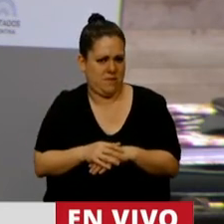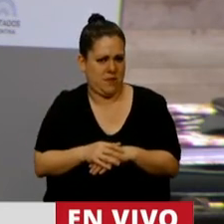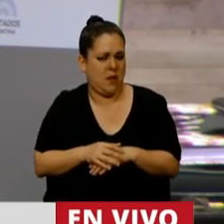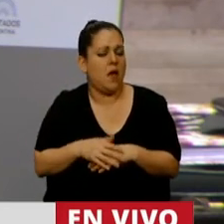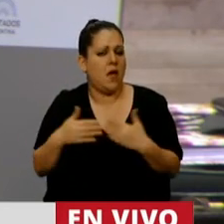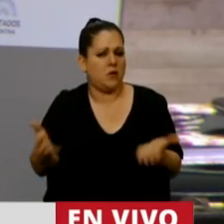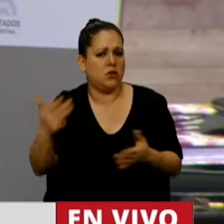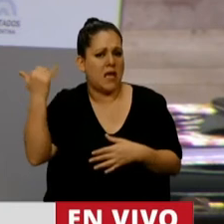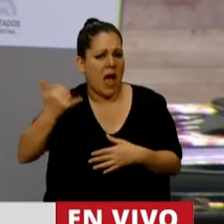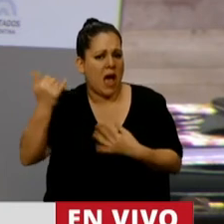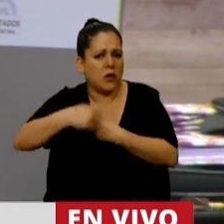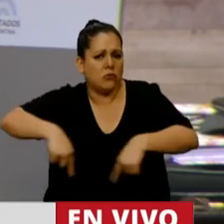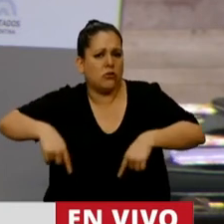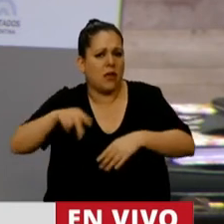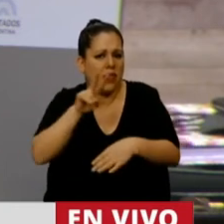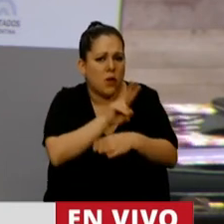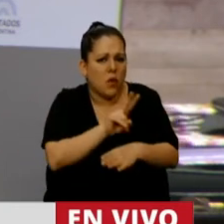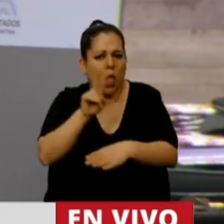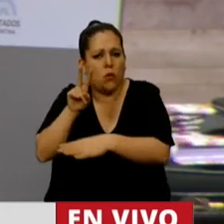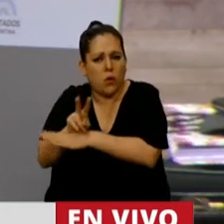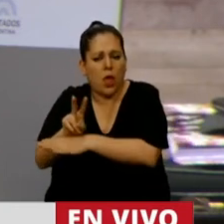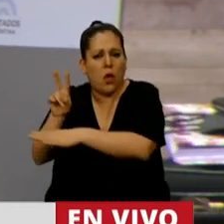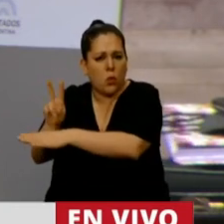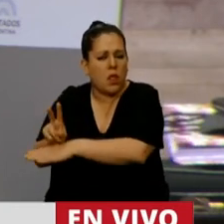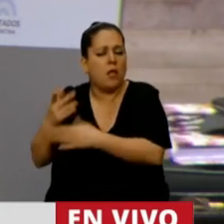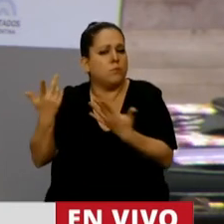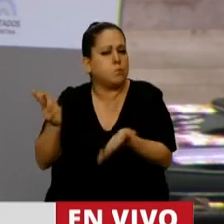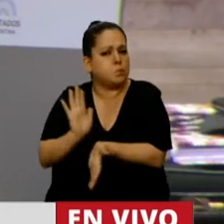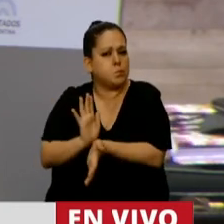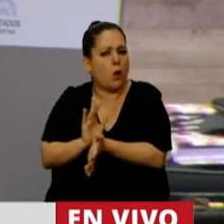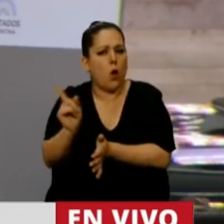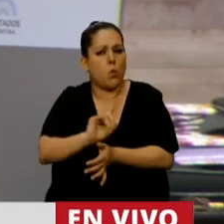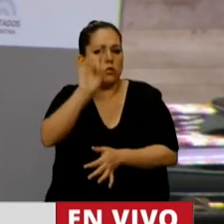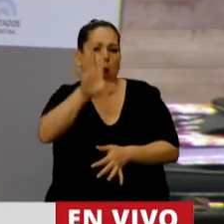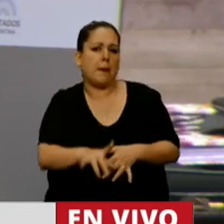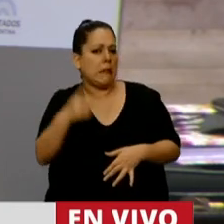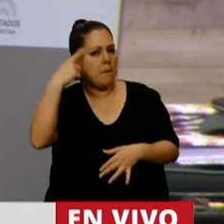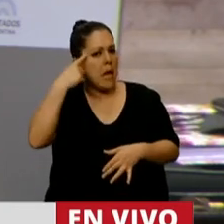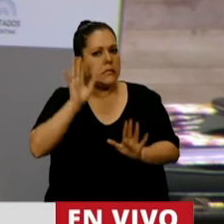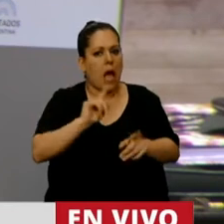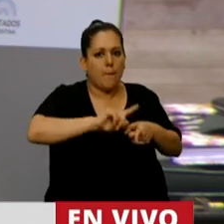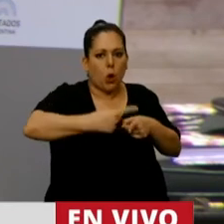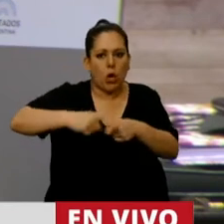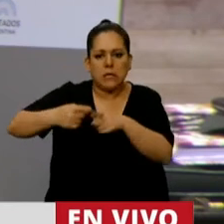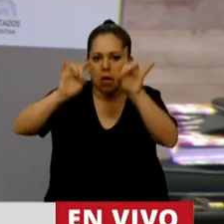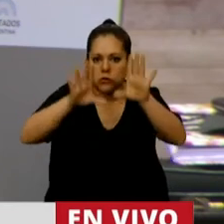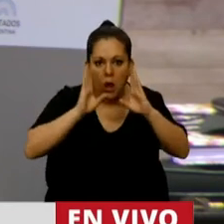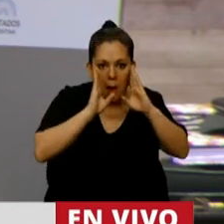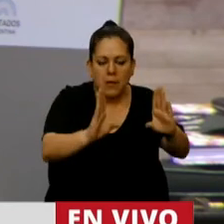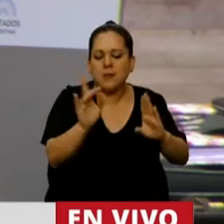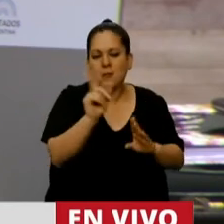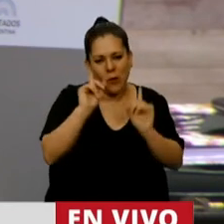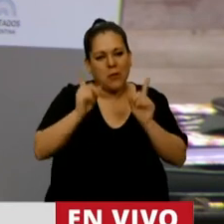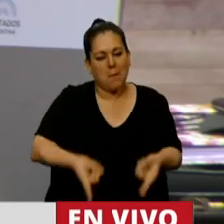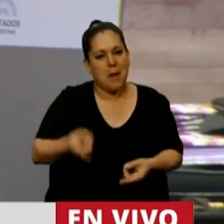Entonces, el concepto de cuidado va tomando también otras dimensiones, no es pensar en estas políticas, pero es también poder pensar en un Estado